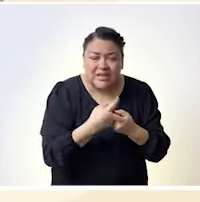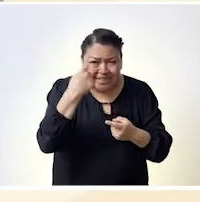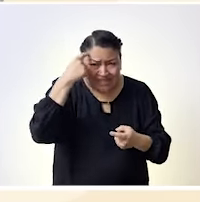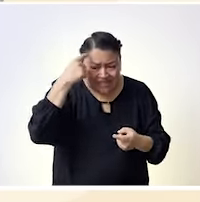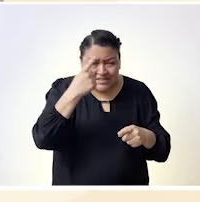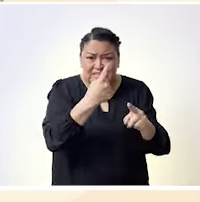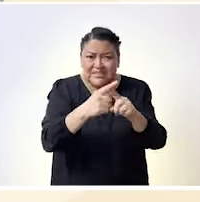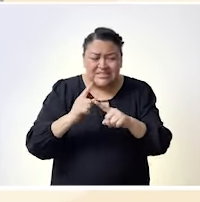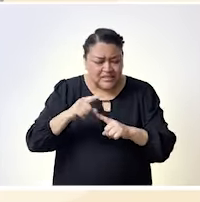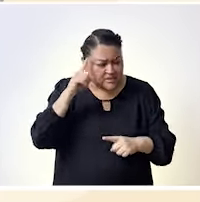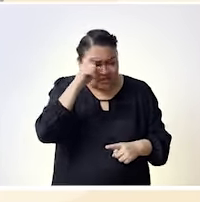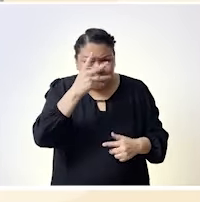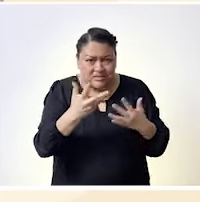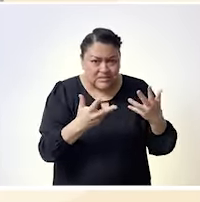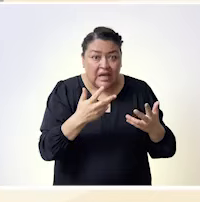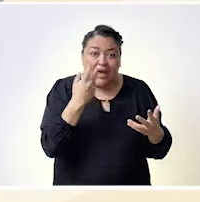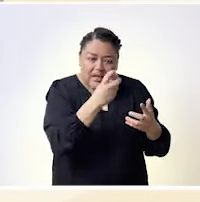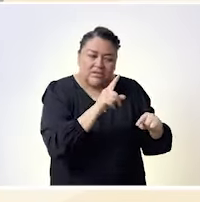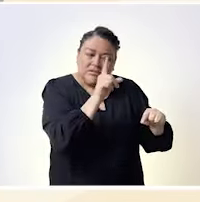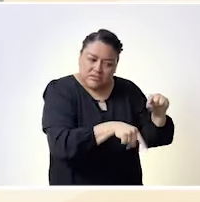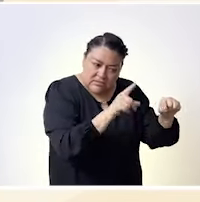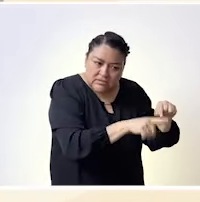a mí me ha puesto en la sociedad